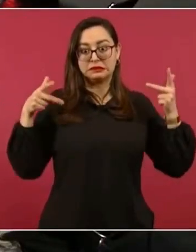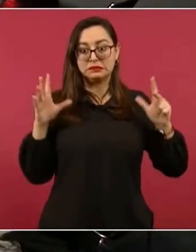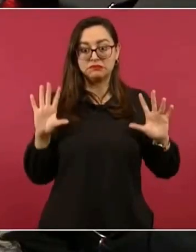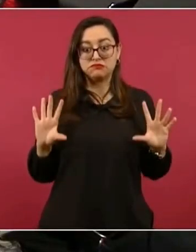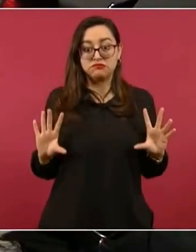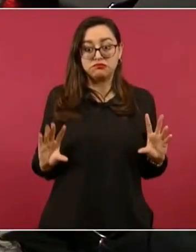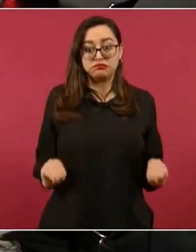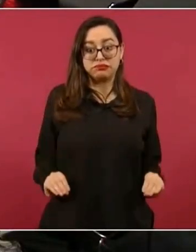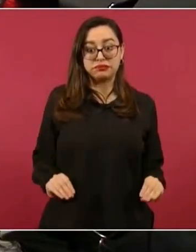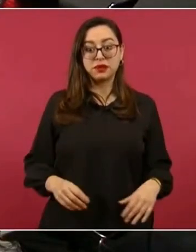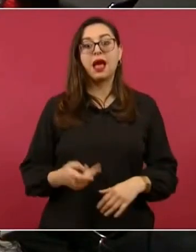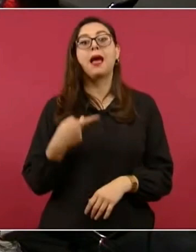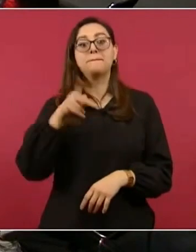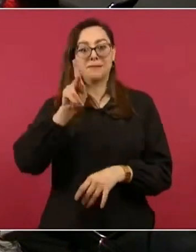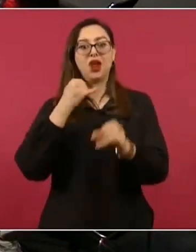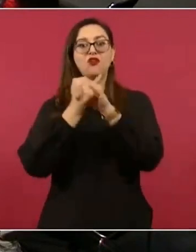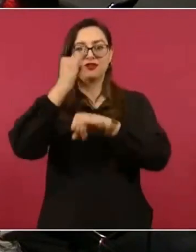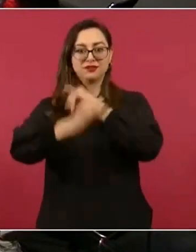Categoría 1.